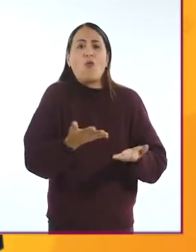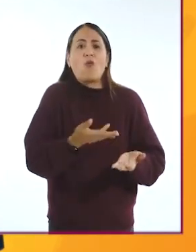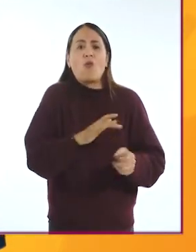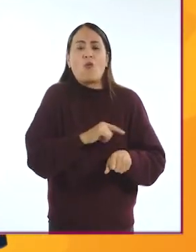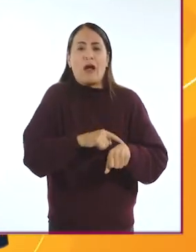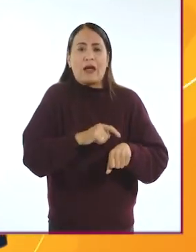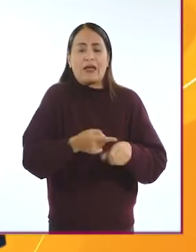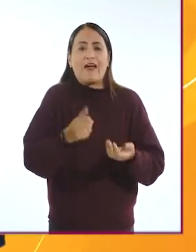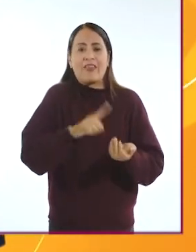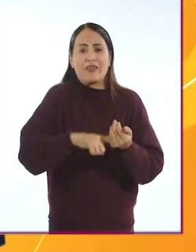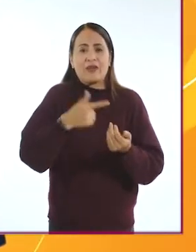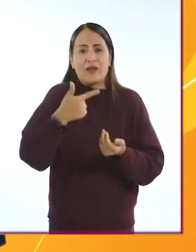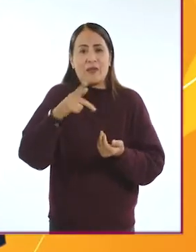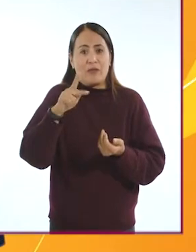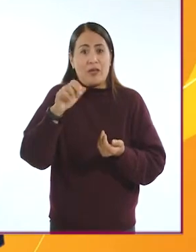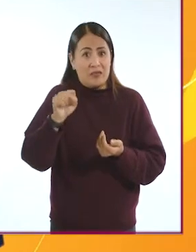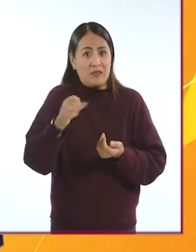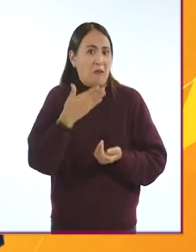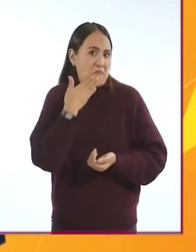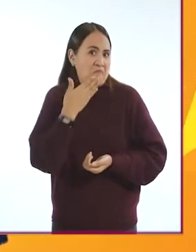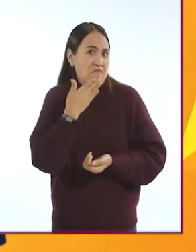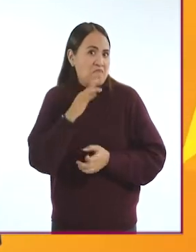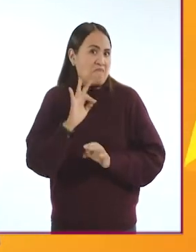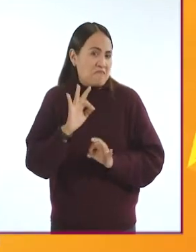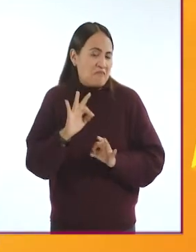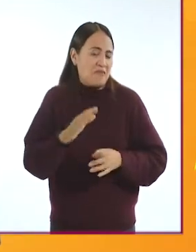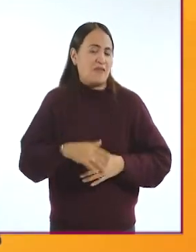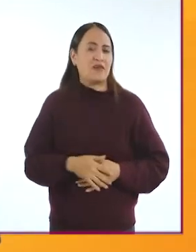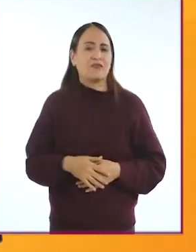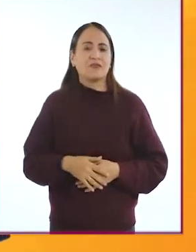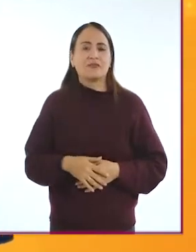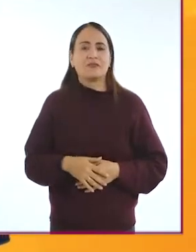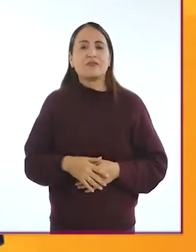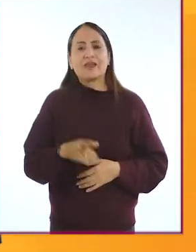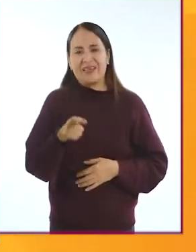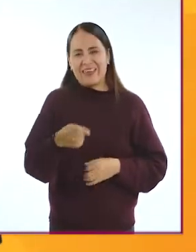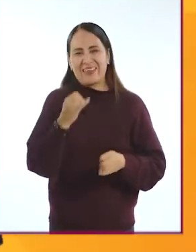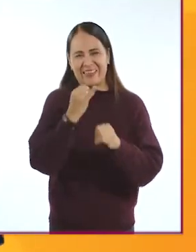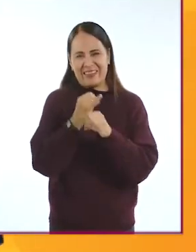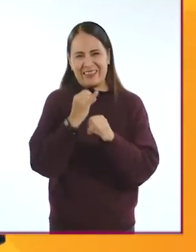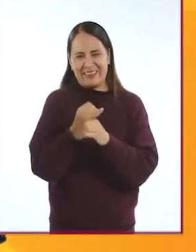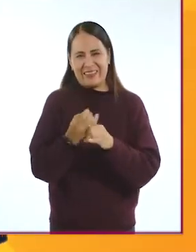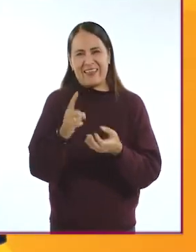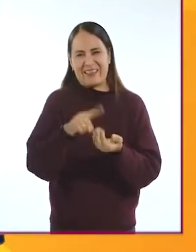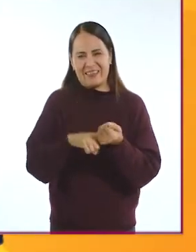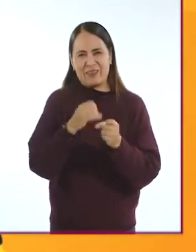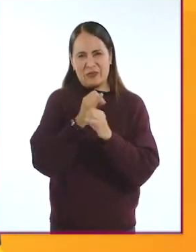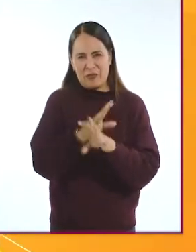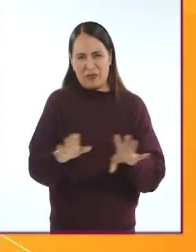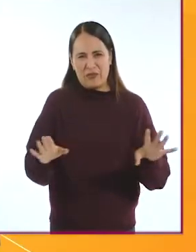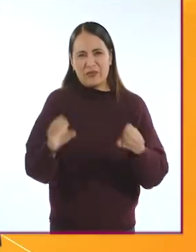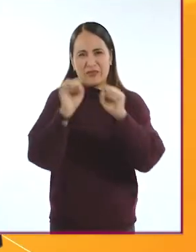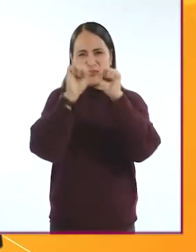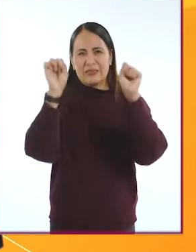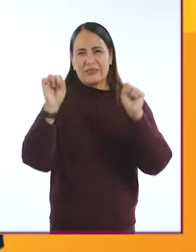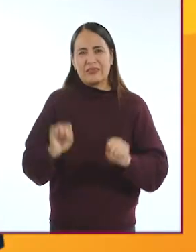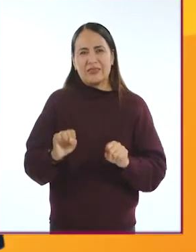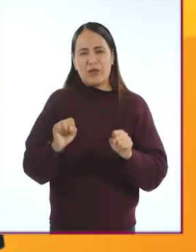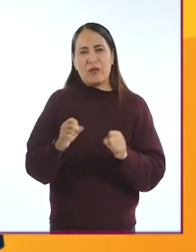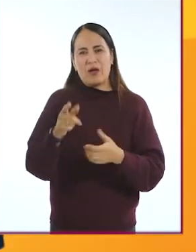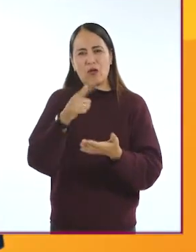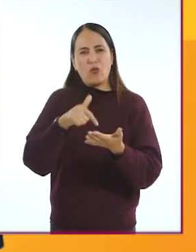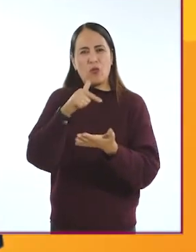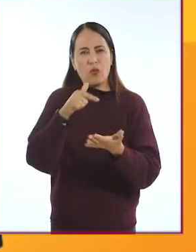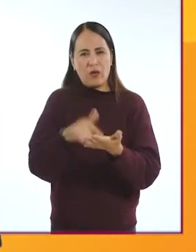Porque los relojes con GPS integrado no están nada mal. Nada mal, ¿eh? Según esta información de internet se llama sistema de posicionamiento